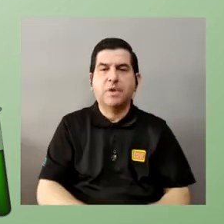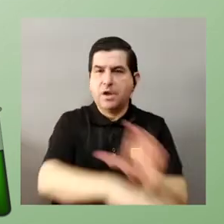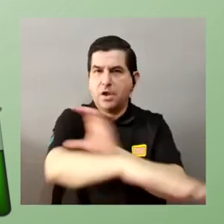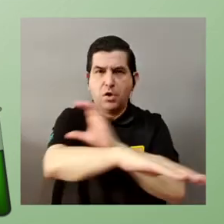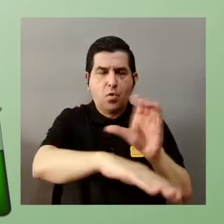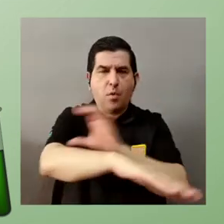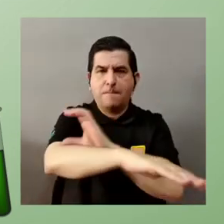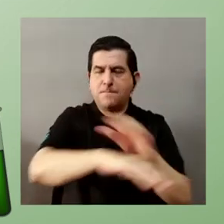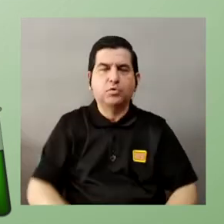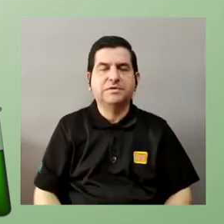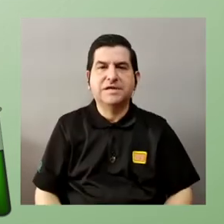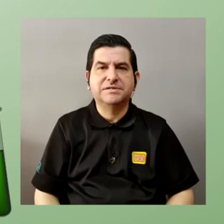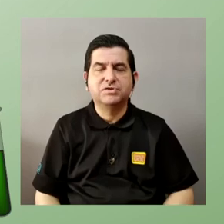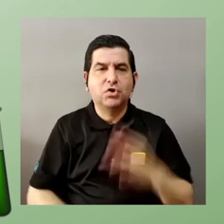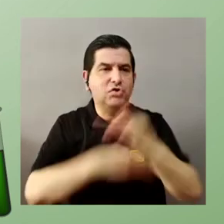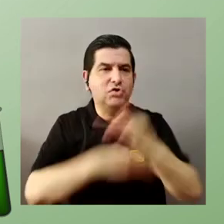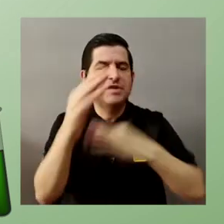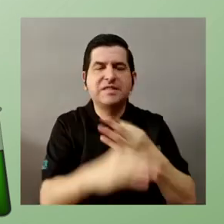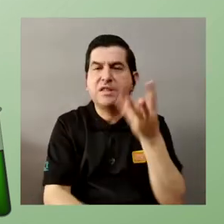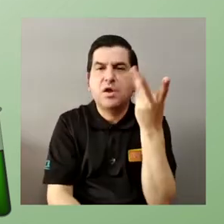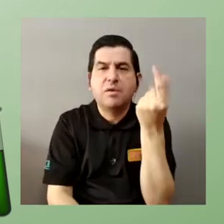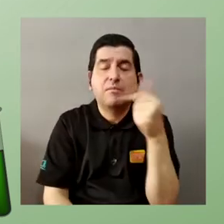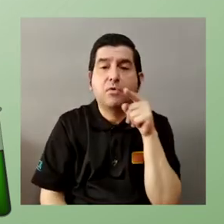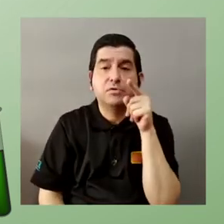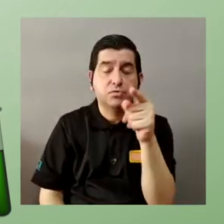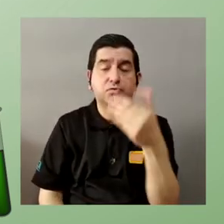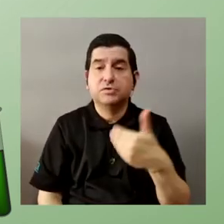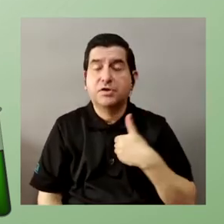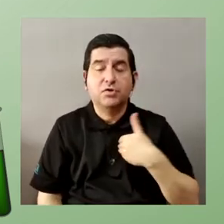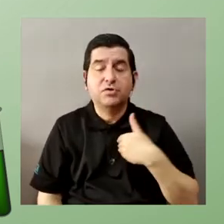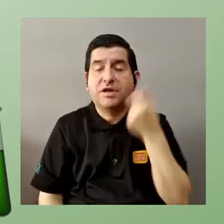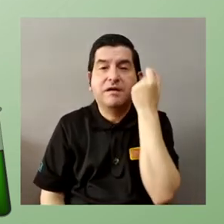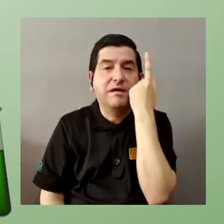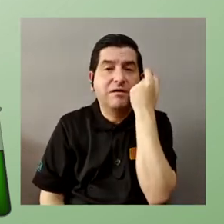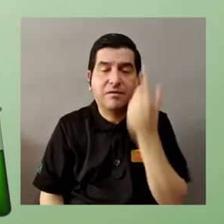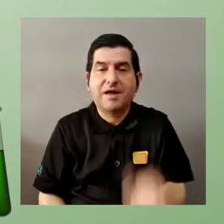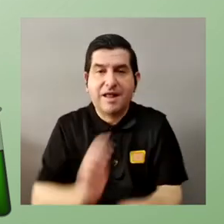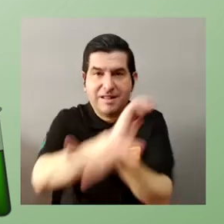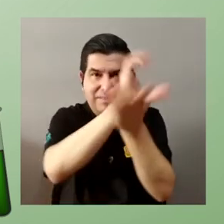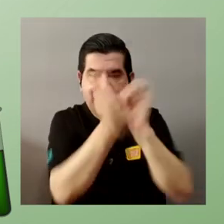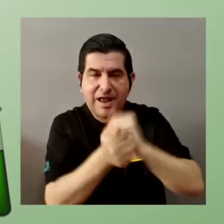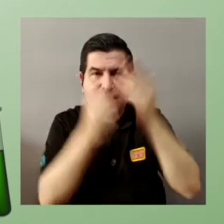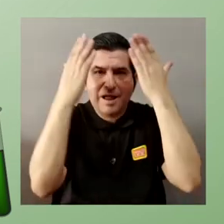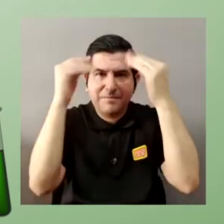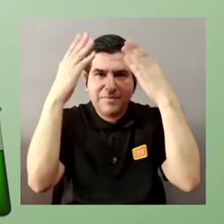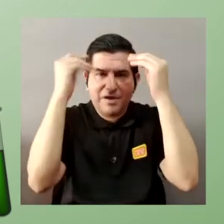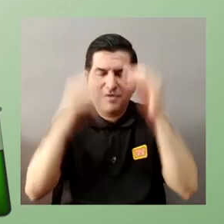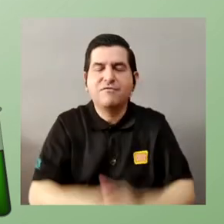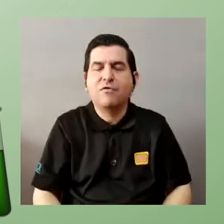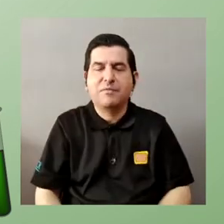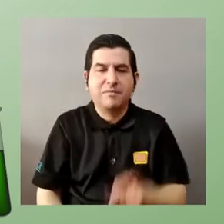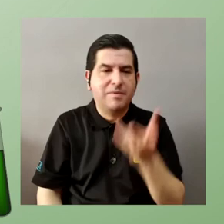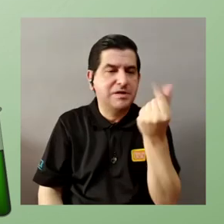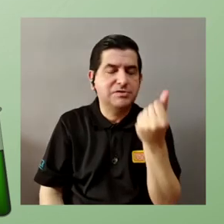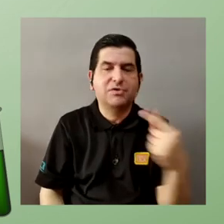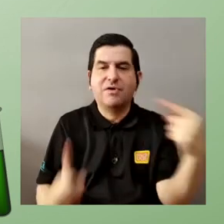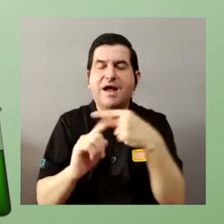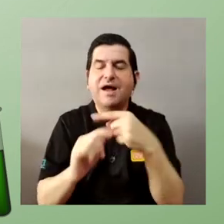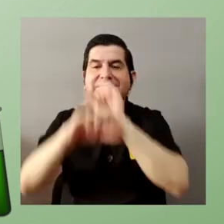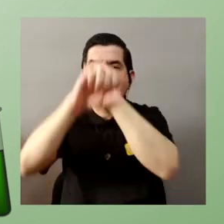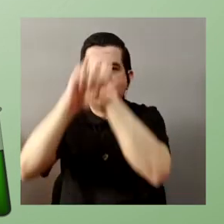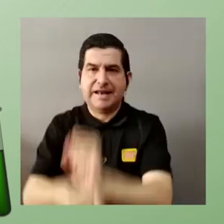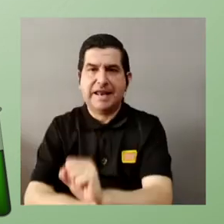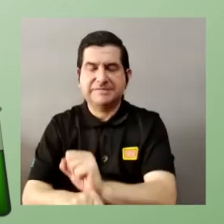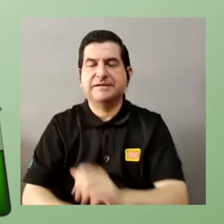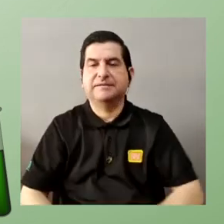la computación cuántica no la va a poder entender si usted no entiende cómo transforma esa información cuántica información